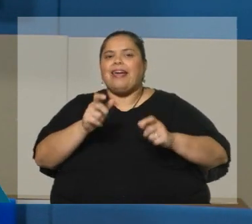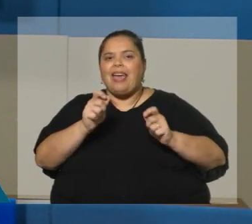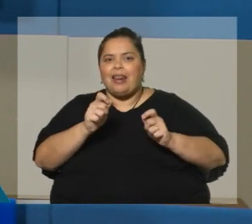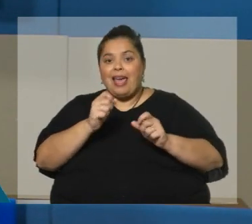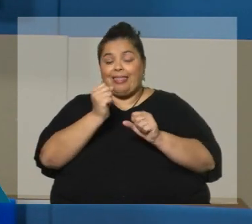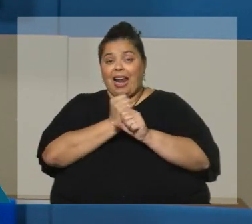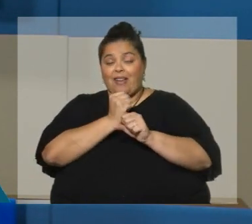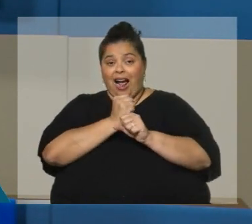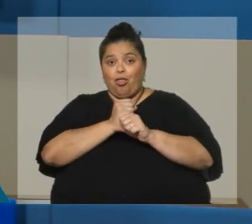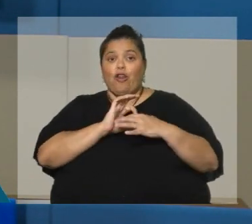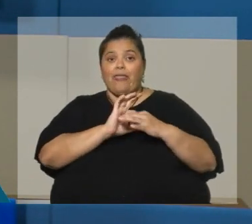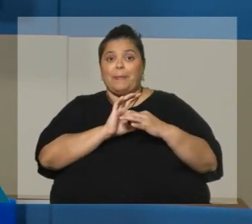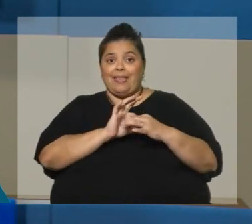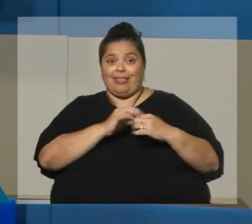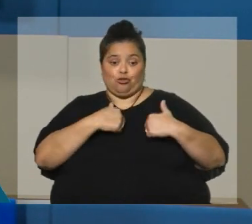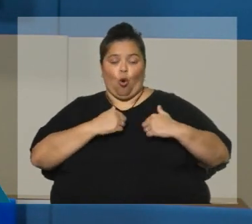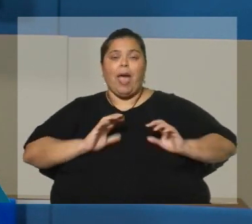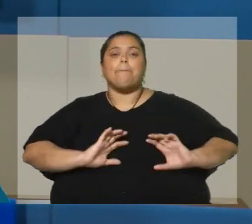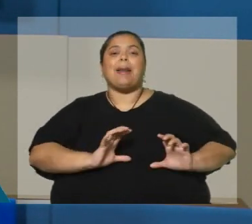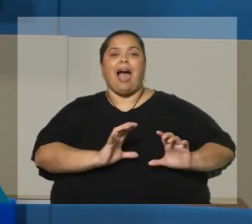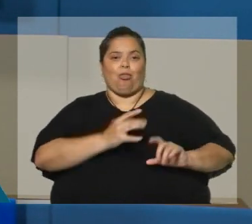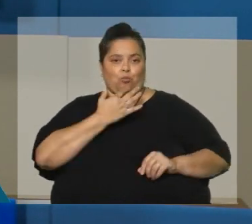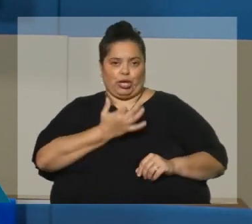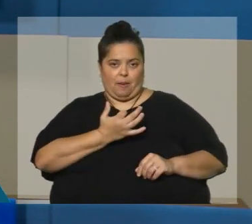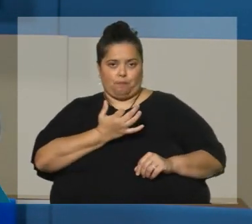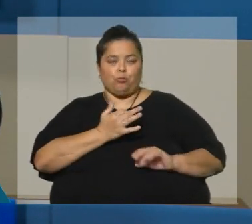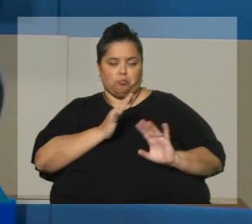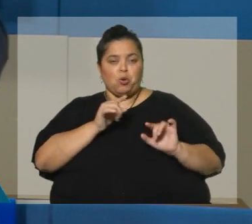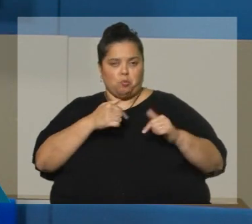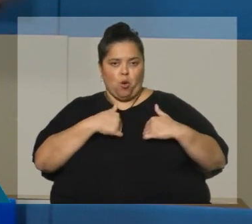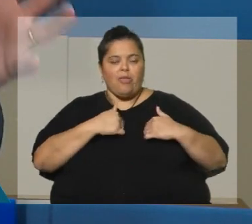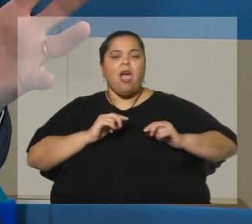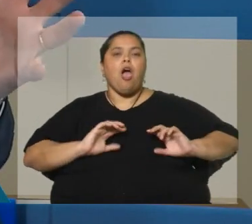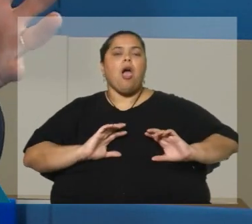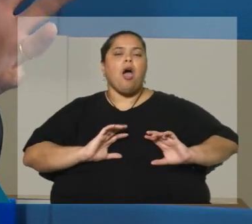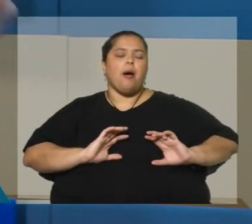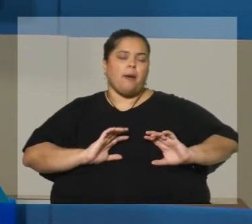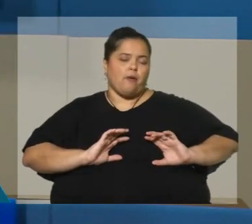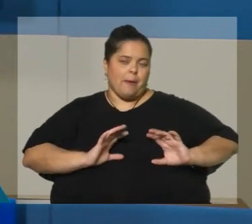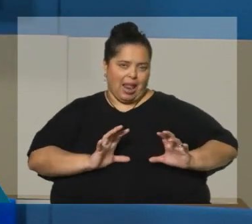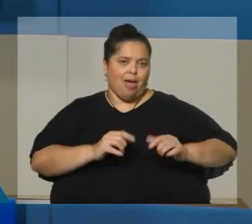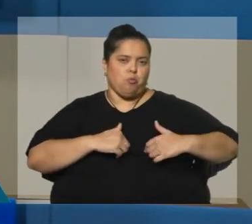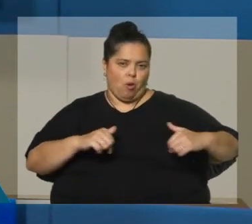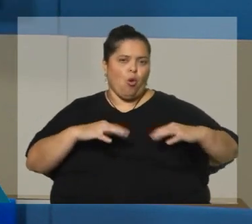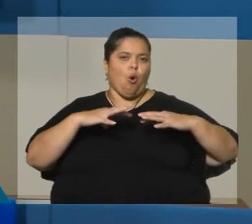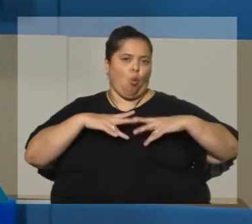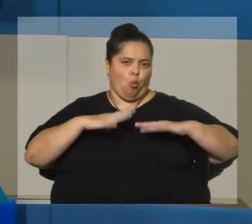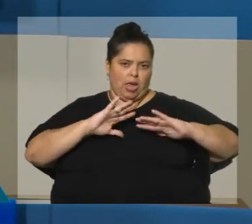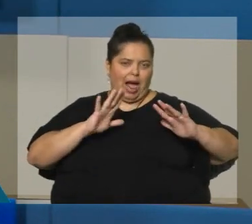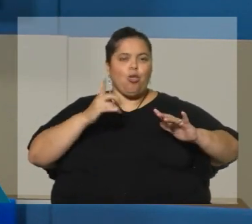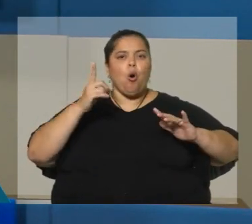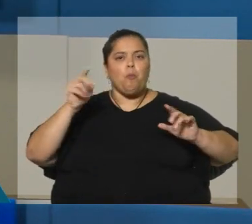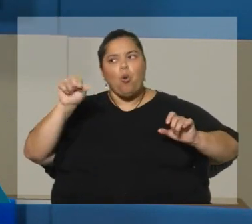empleado. El empleado. El empleado va a poder jubilarse e iniciar otra actividad. No es la misma empresa en la que estaba.